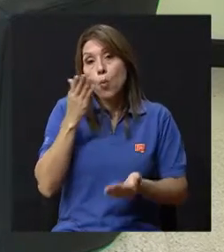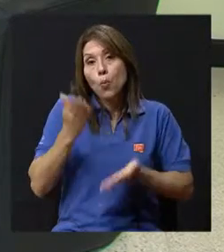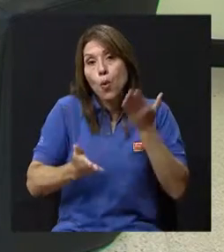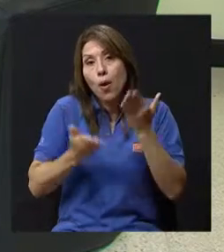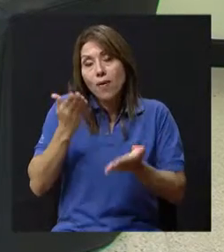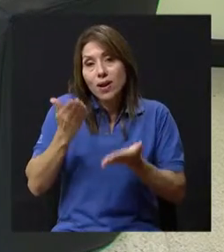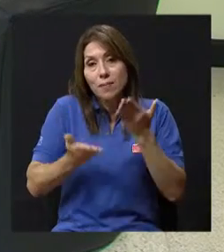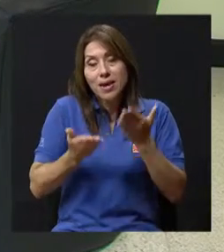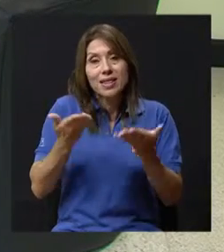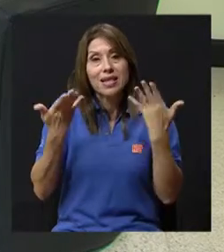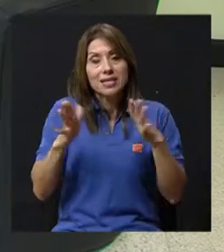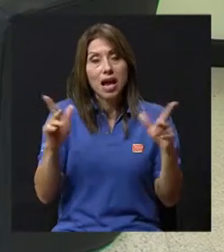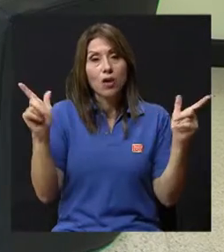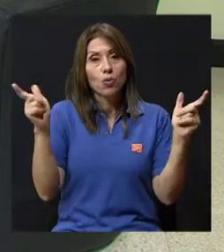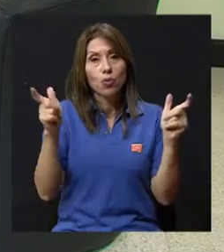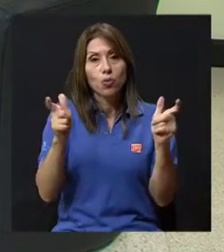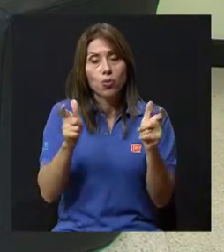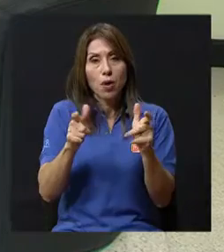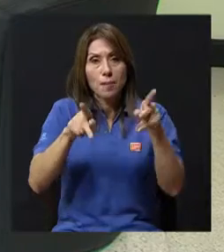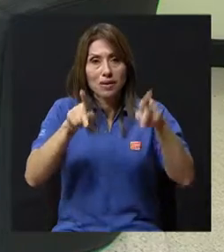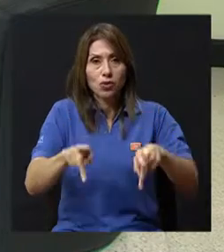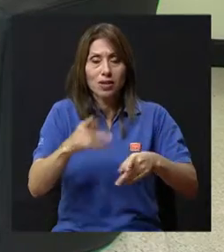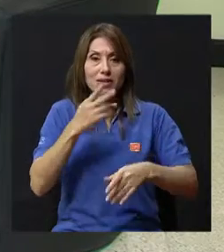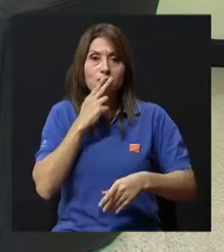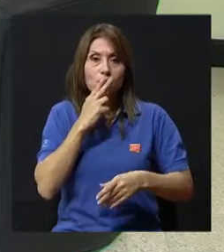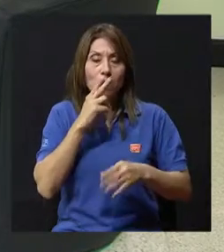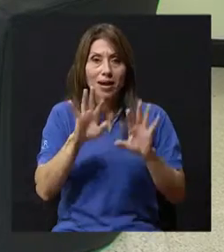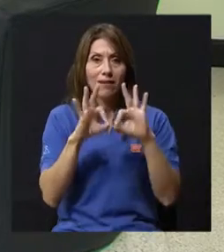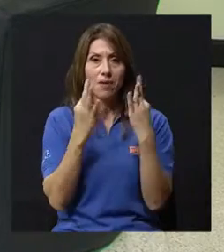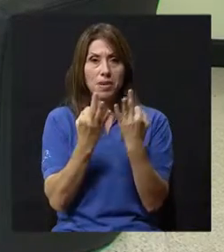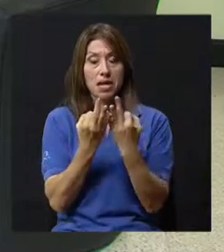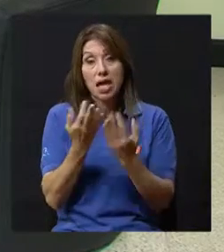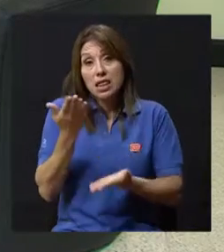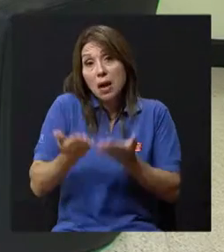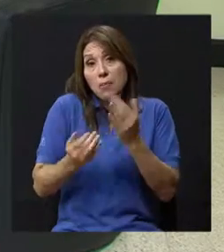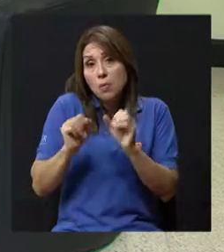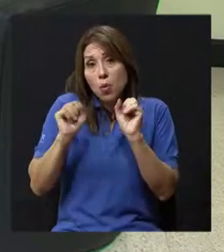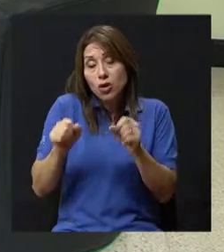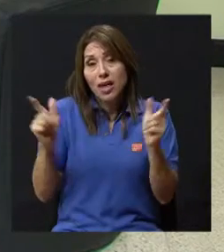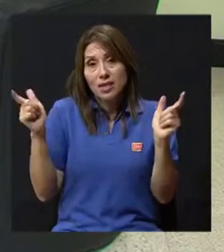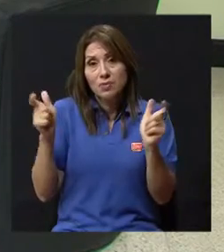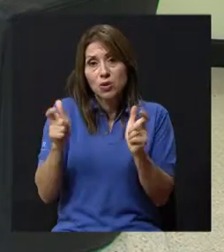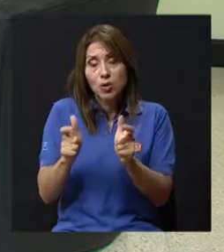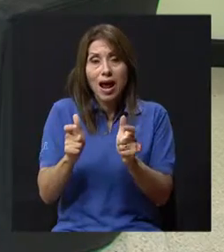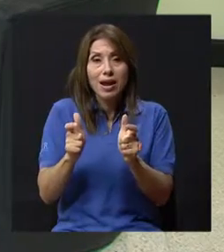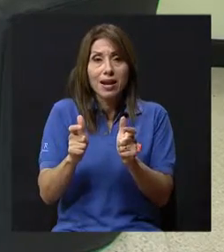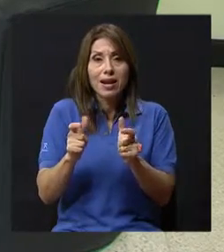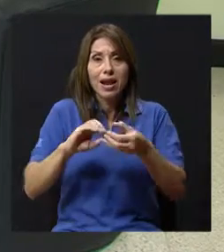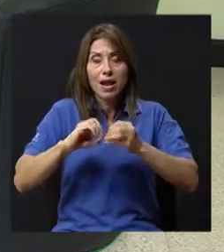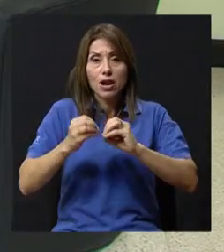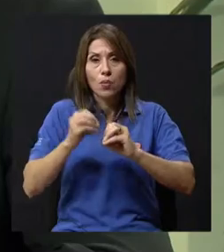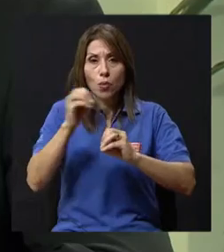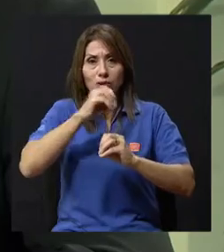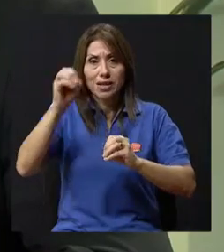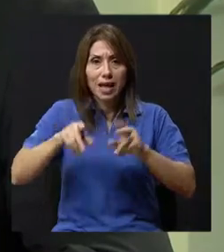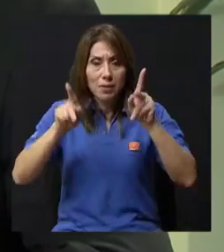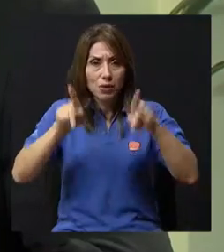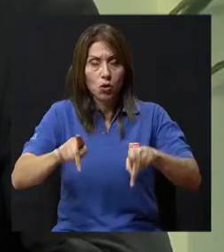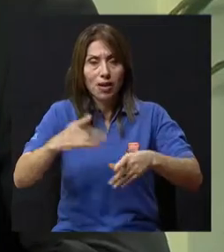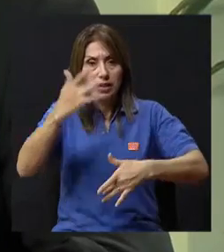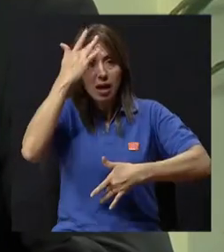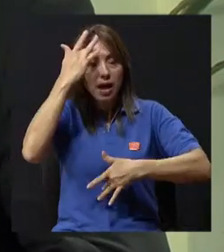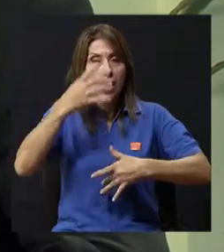el número de fumadores en las familias y por ende también podría ser que también disminuya el número de asmáticos. crisis.